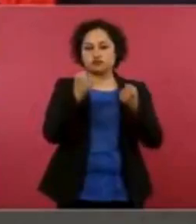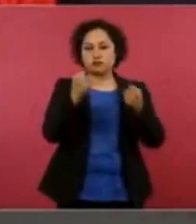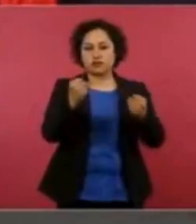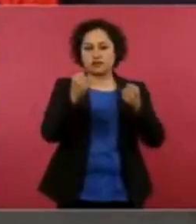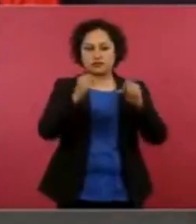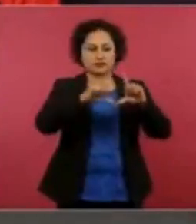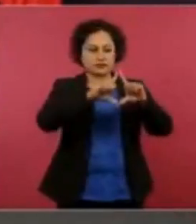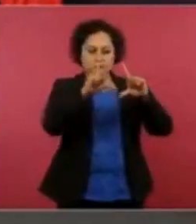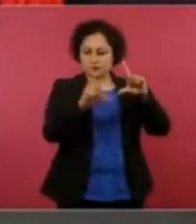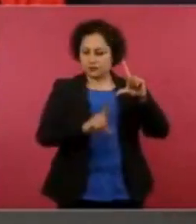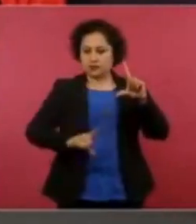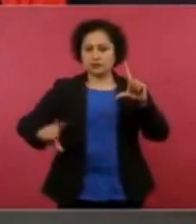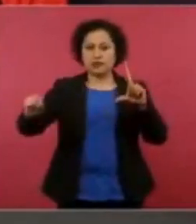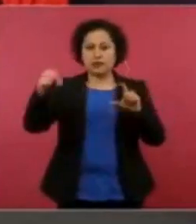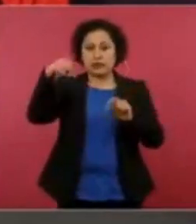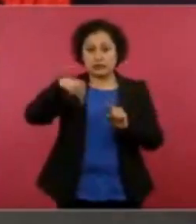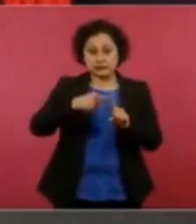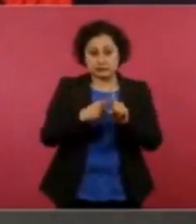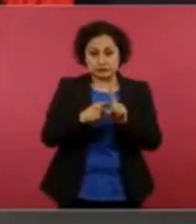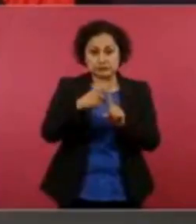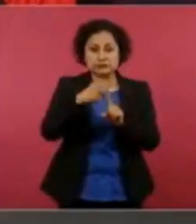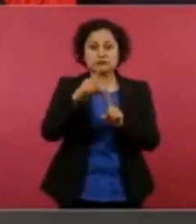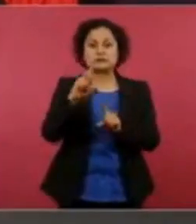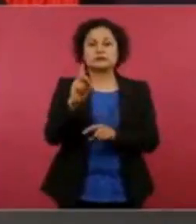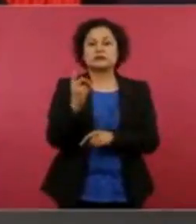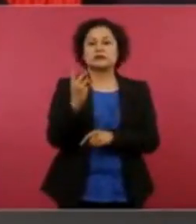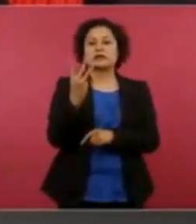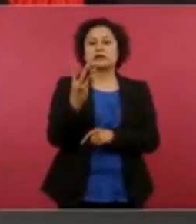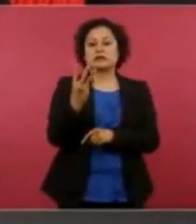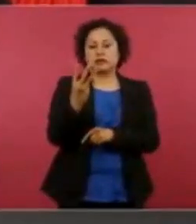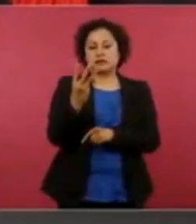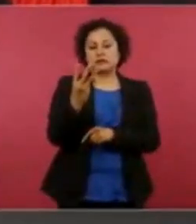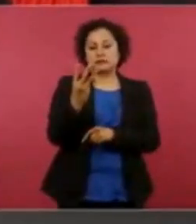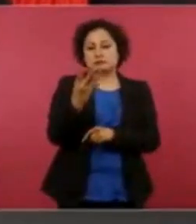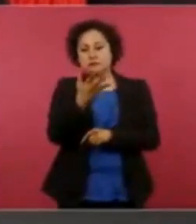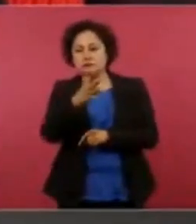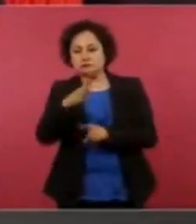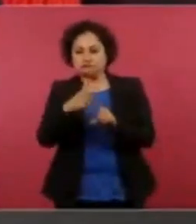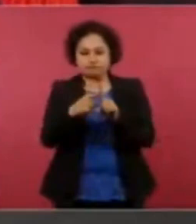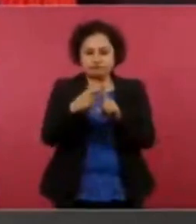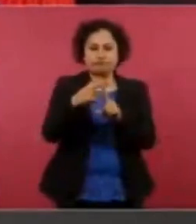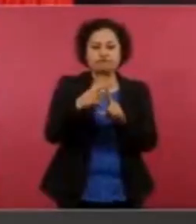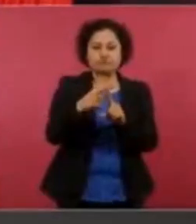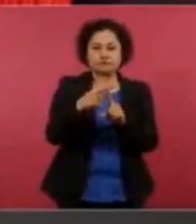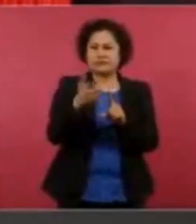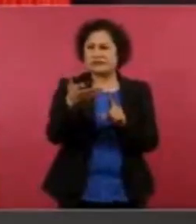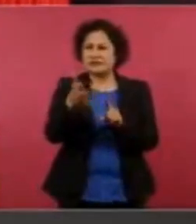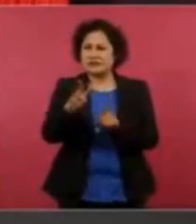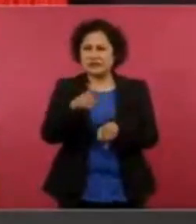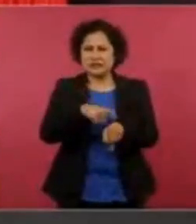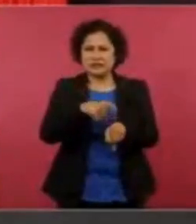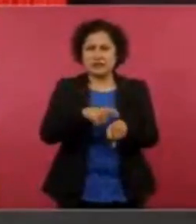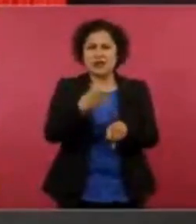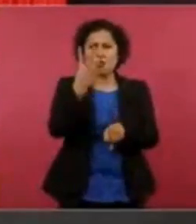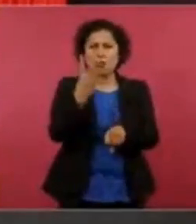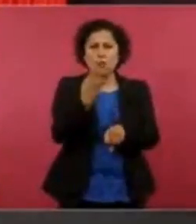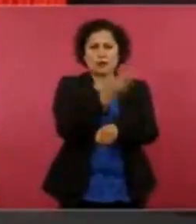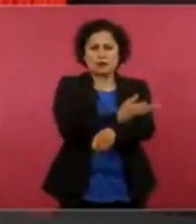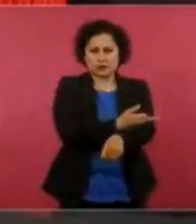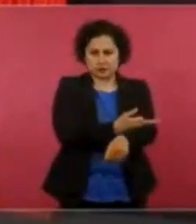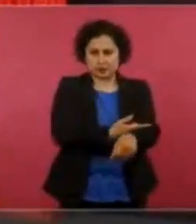llegó a 33 grados promedio, como a esa hora, como a las cuatro de la tarde.